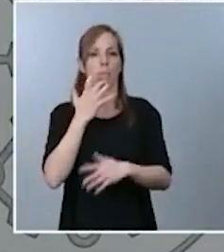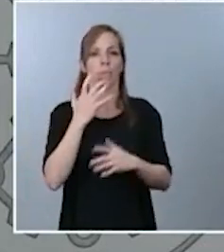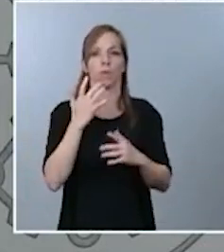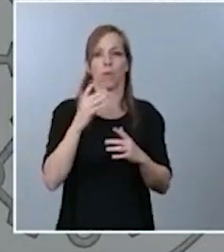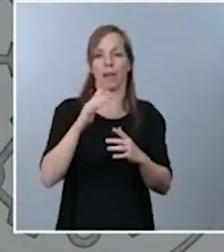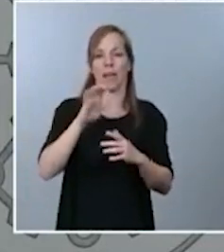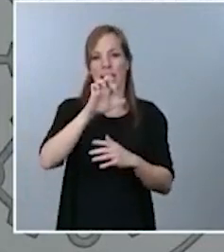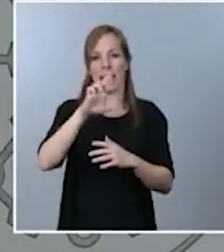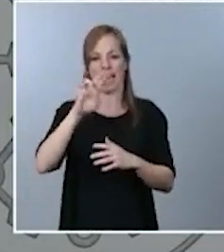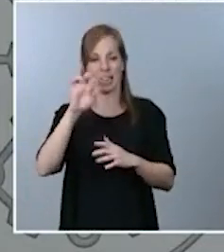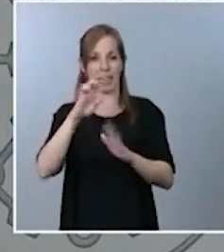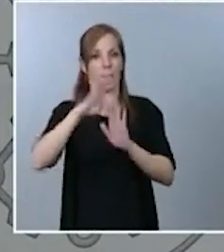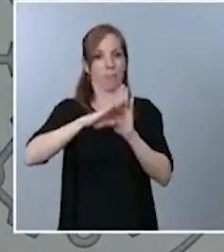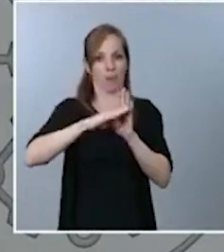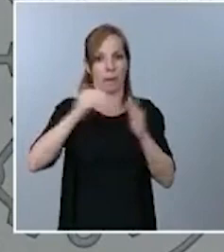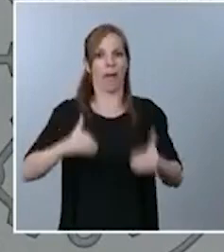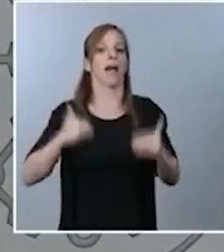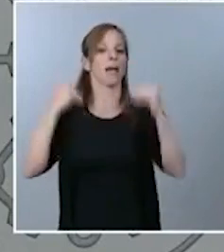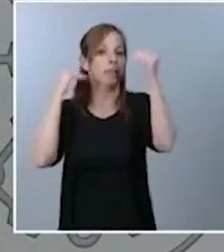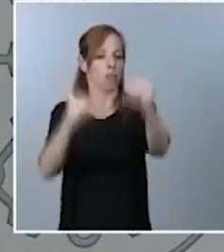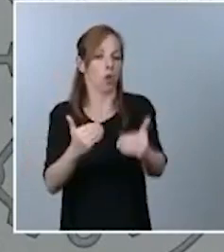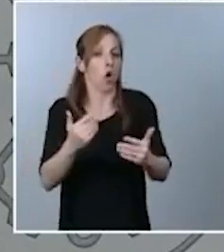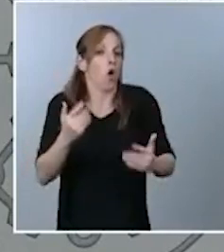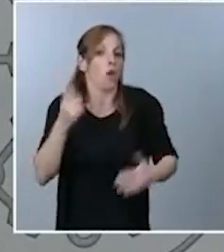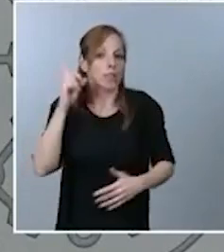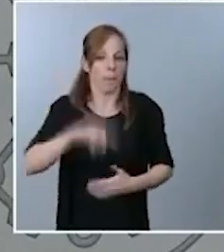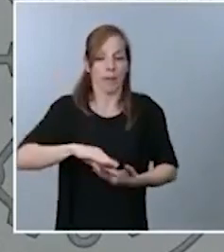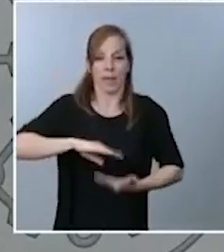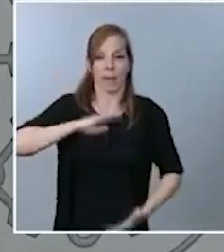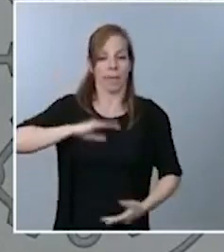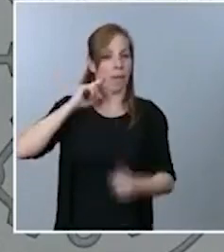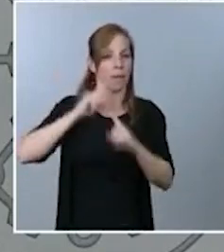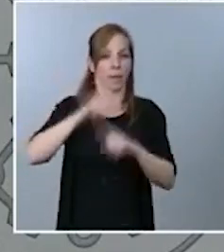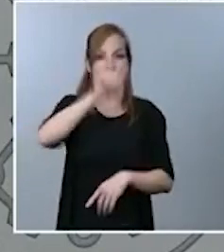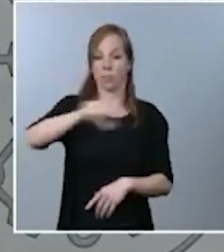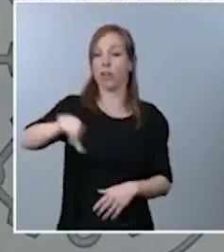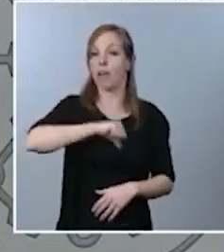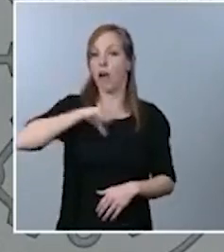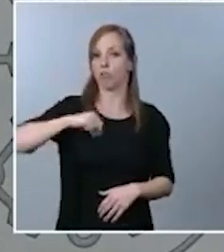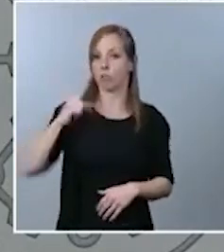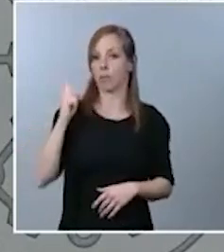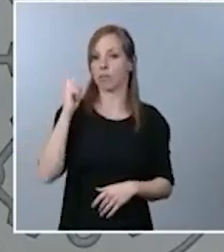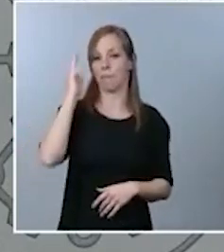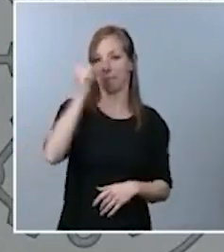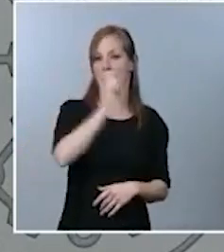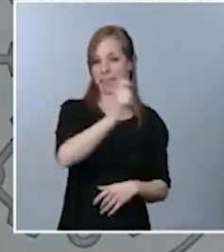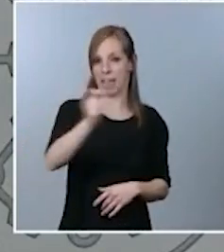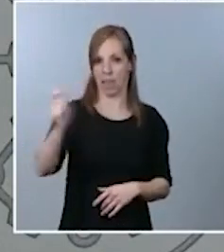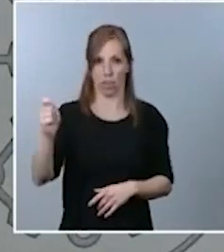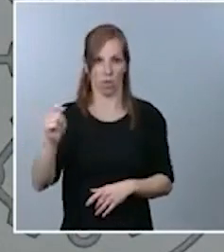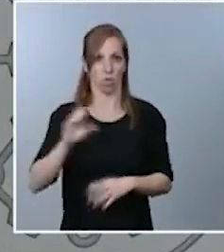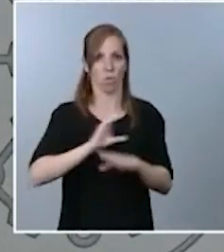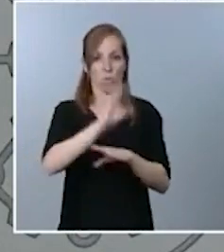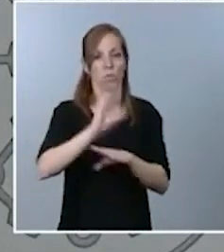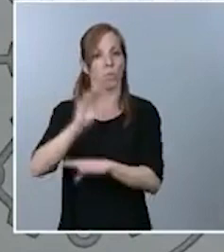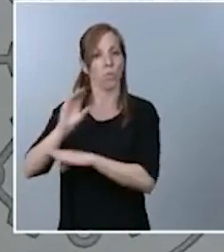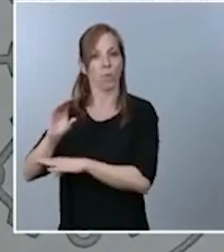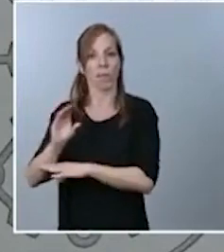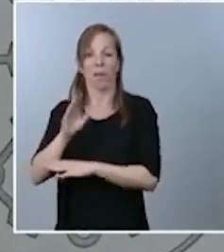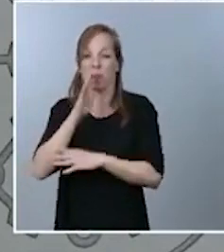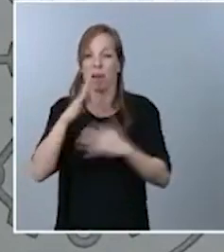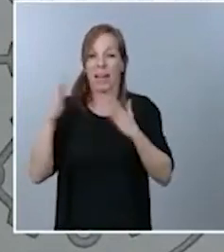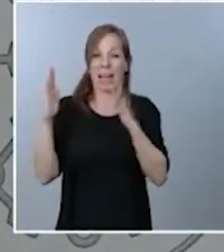capacidad de poder dar prestaciones a los autónomos en un momento de preocupación en donde los cierres o las